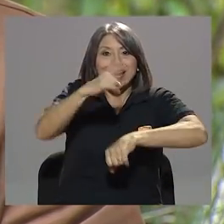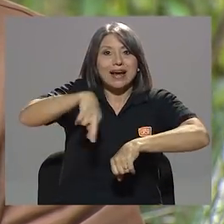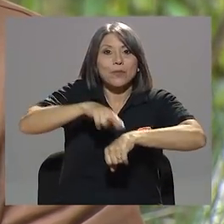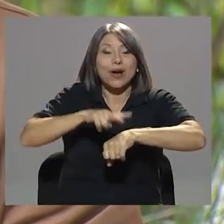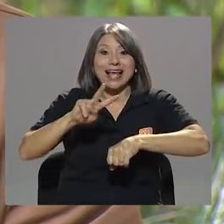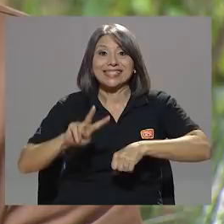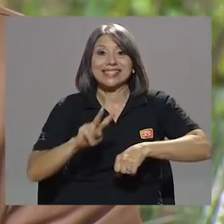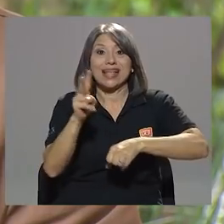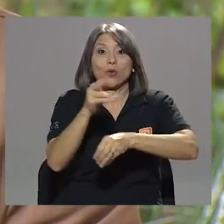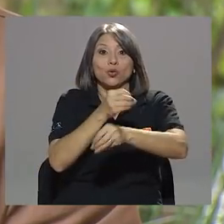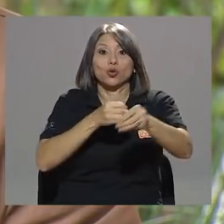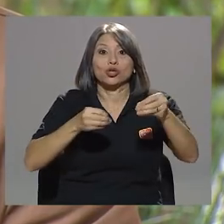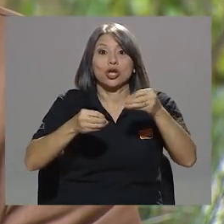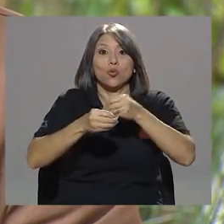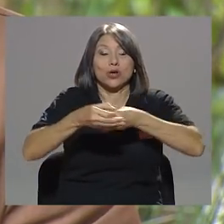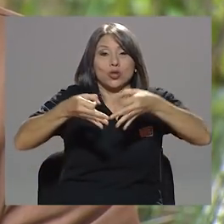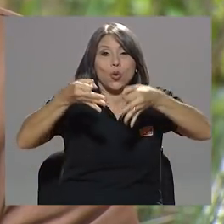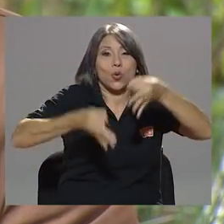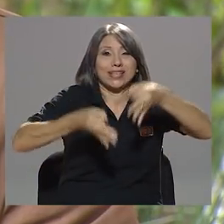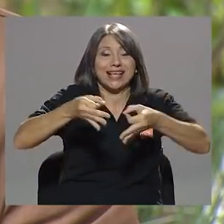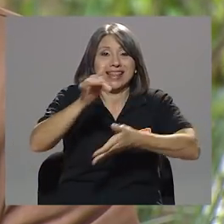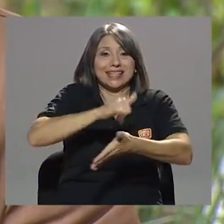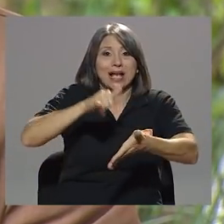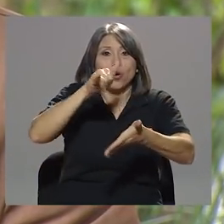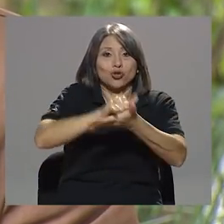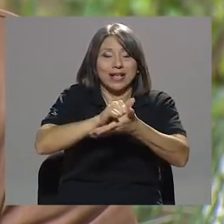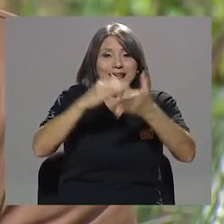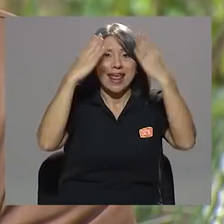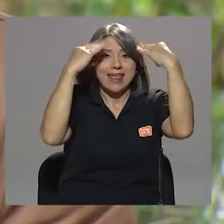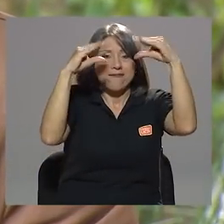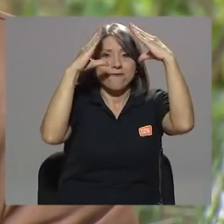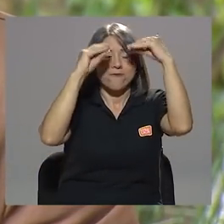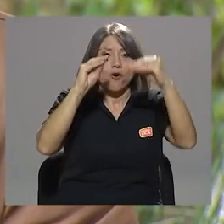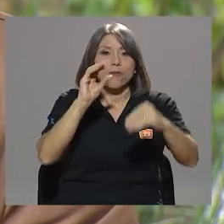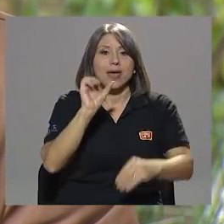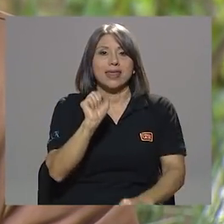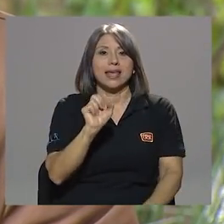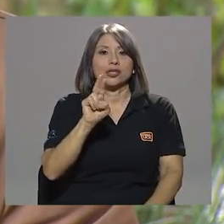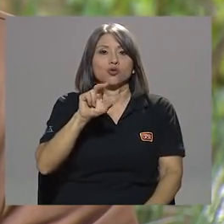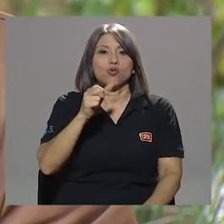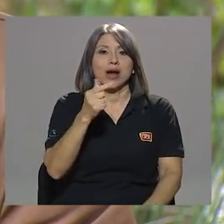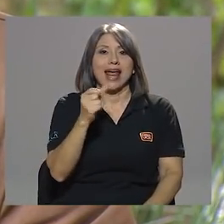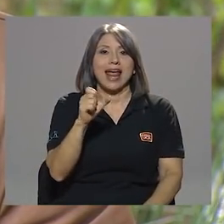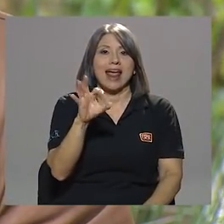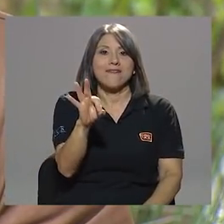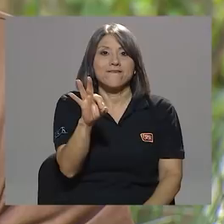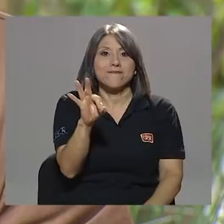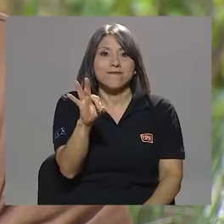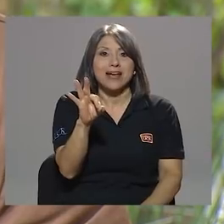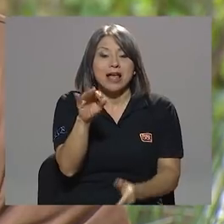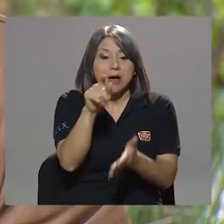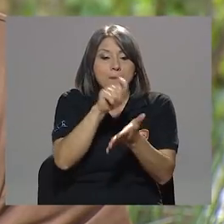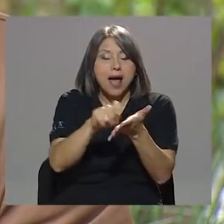segundo circuito judicial de San José. qué? Informe de su jefe contiene hechos